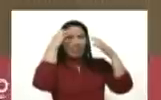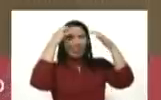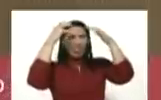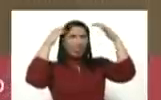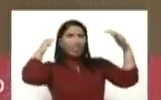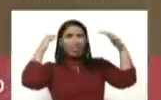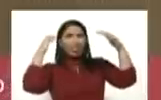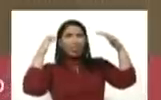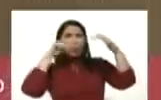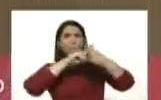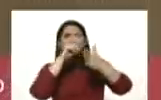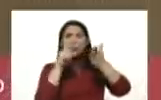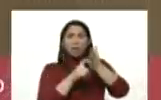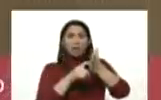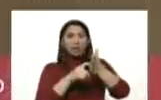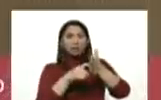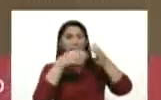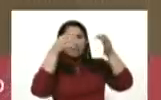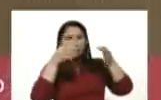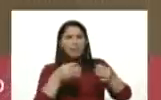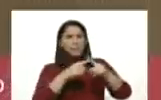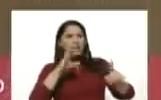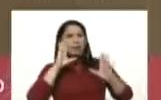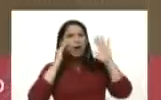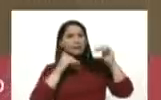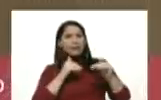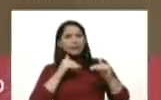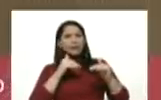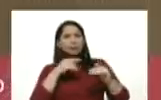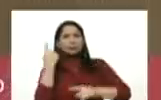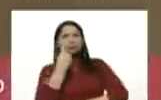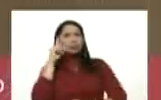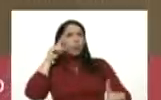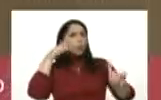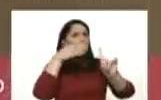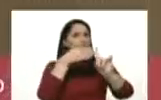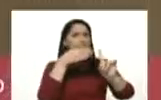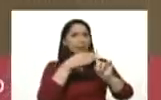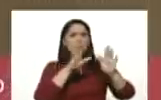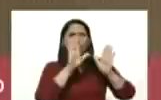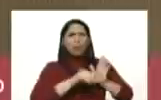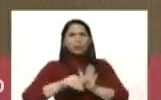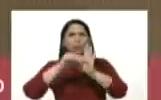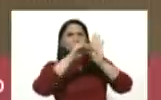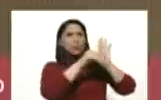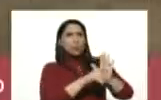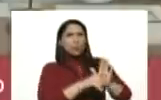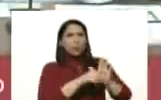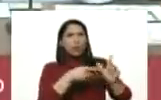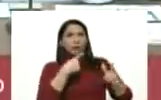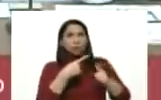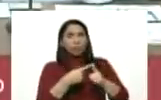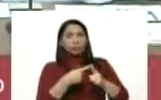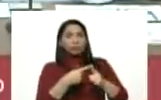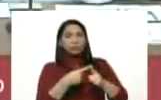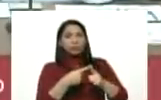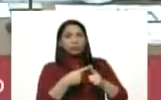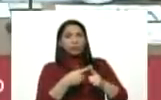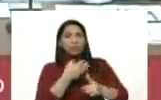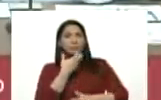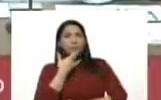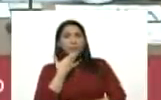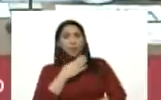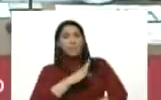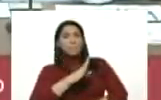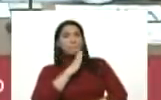realidad, pero atendiendo un solo objetivo que es robar, robar y robar. Y por eso, en el caso del